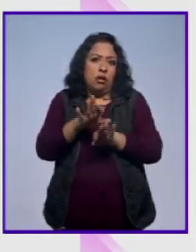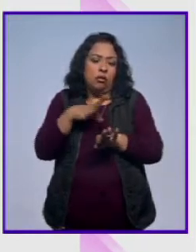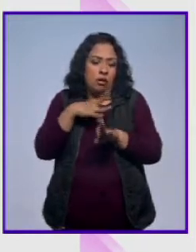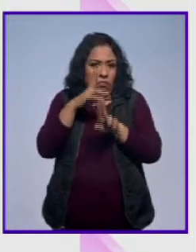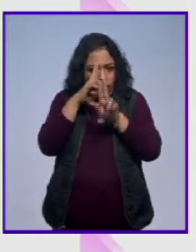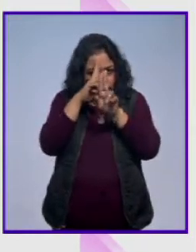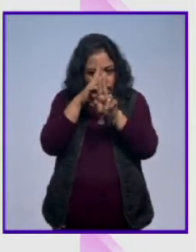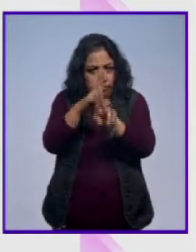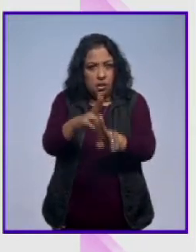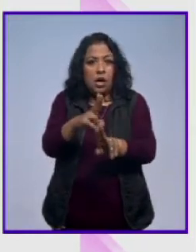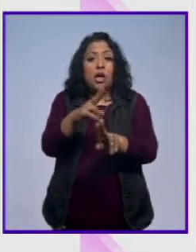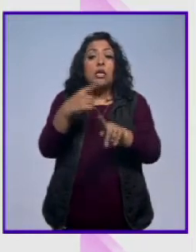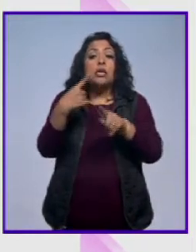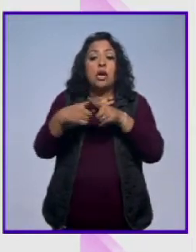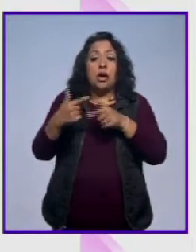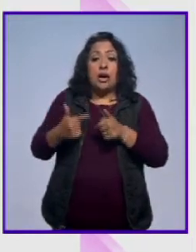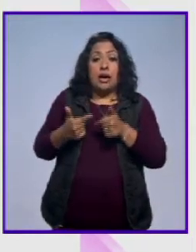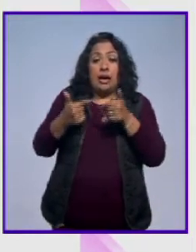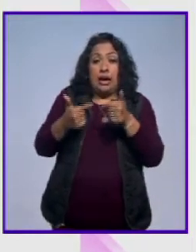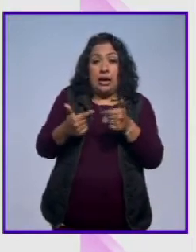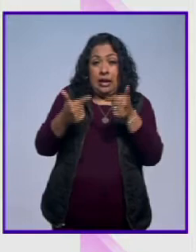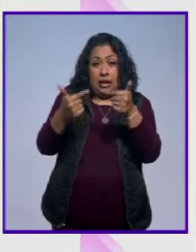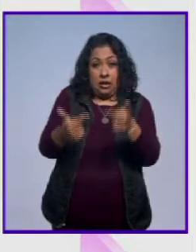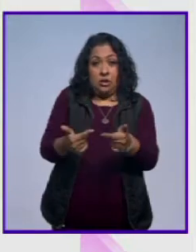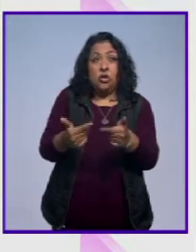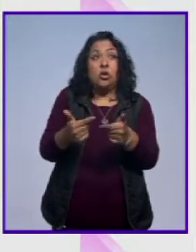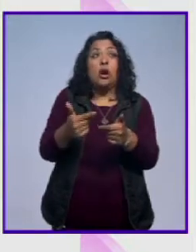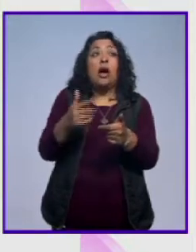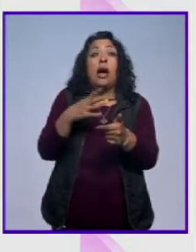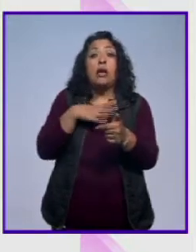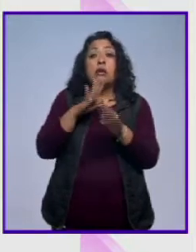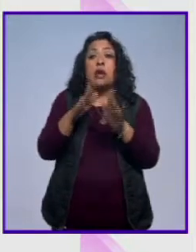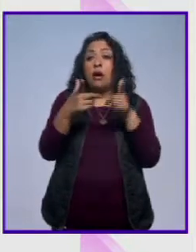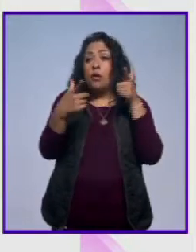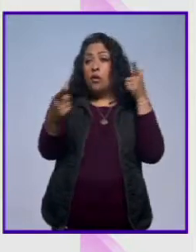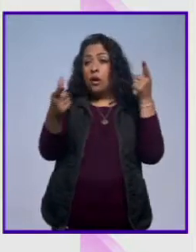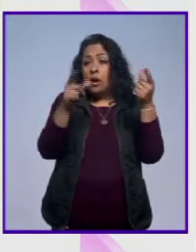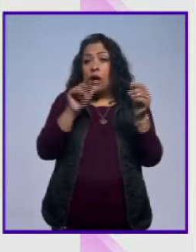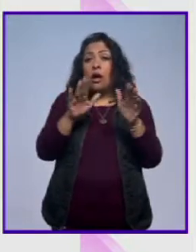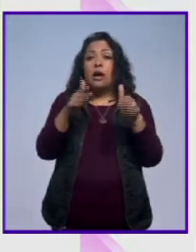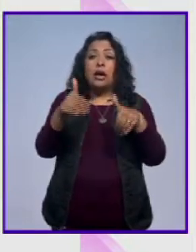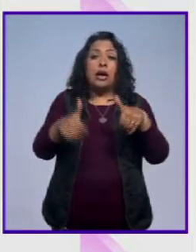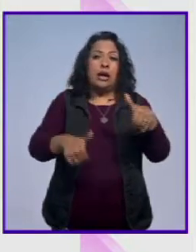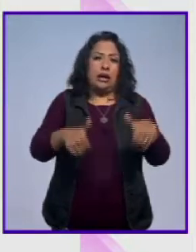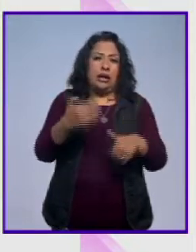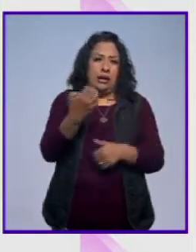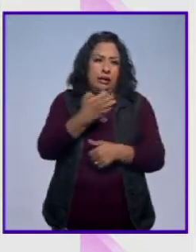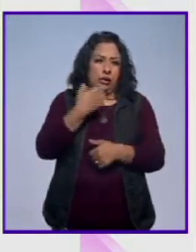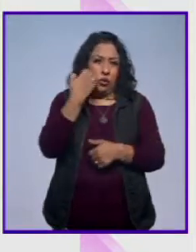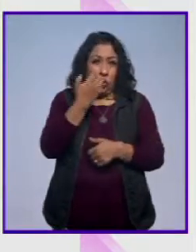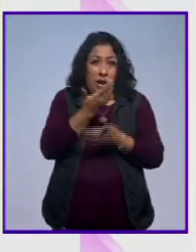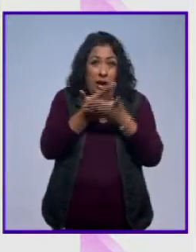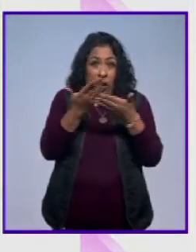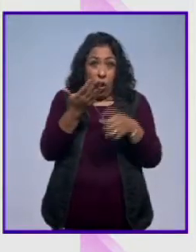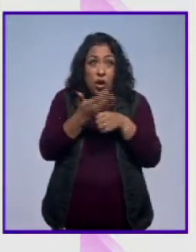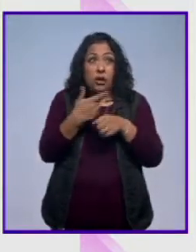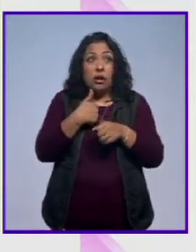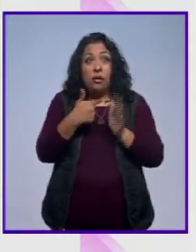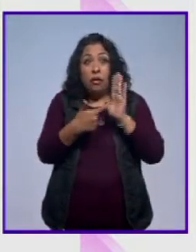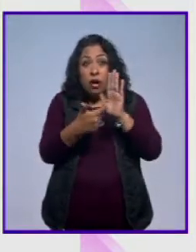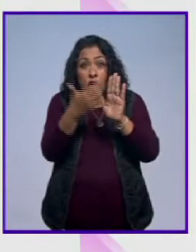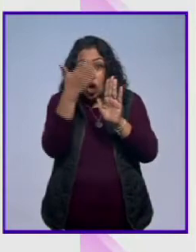las generaciones que están egresando de las escuelas de teatro en este momento conozcan